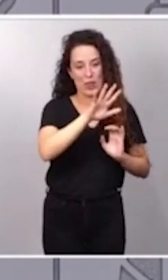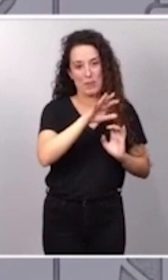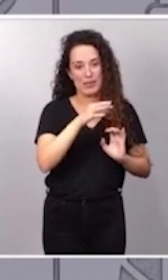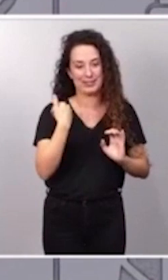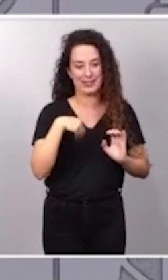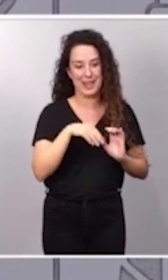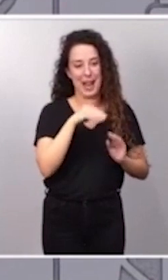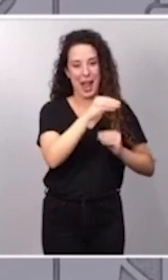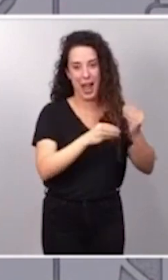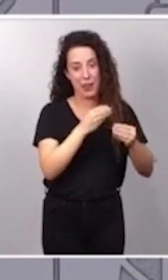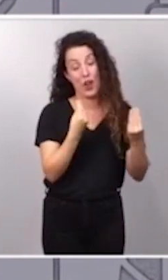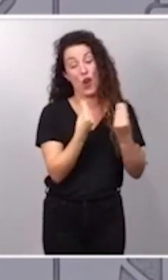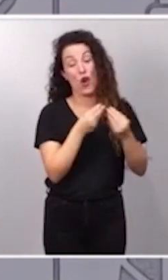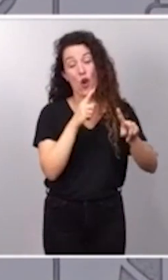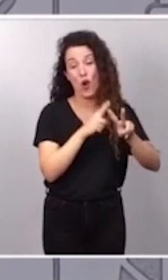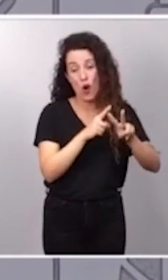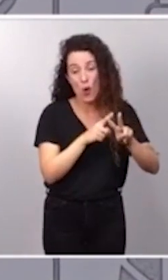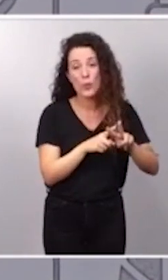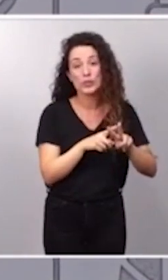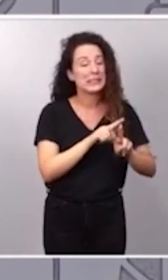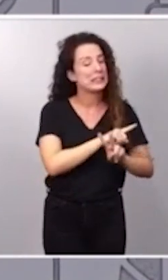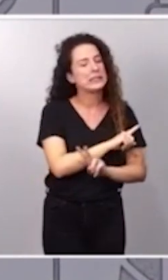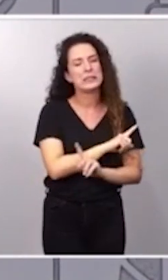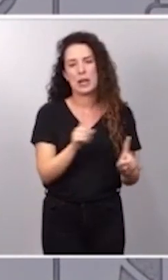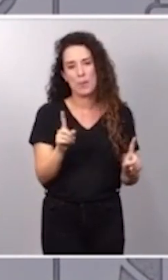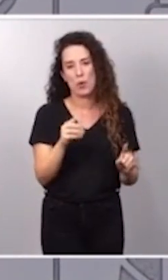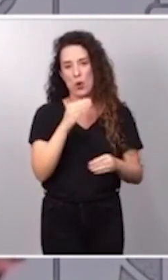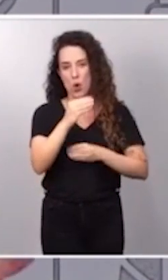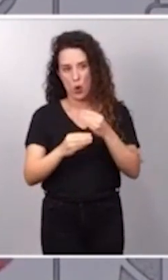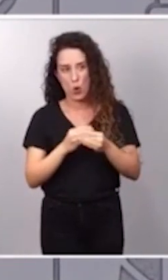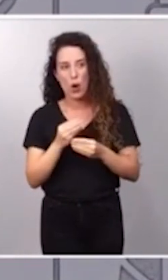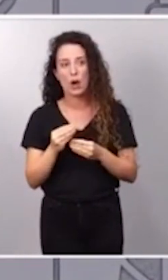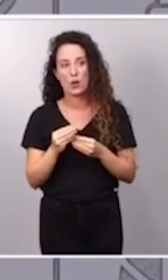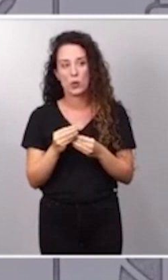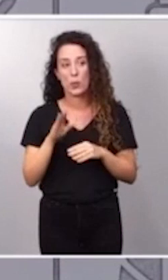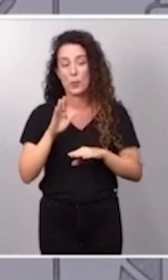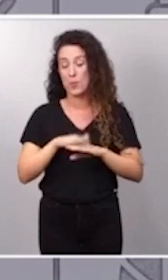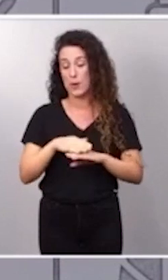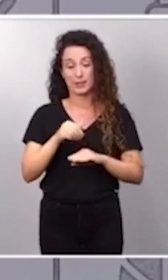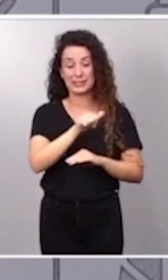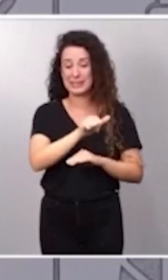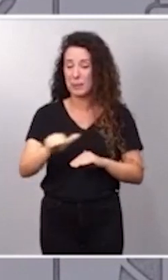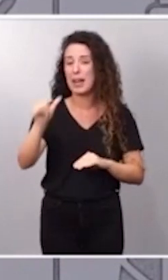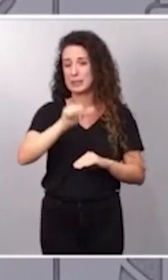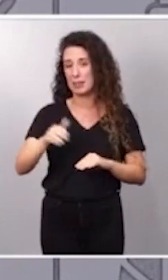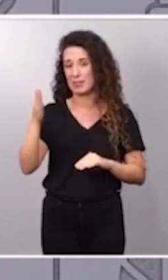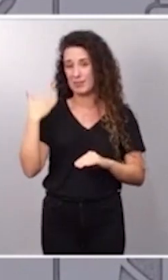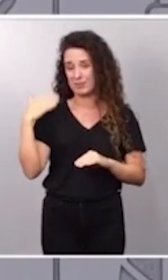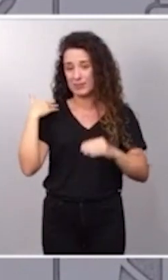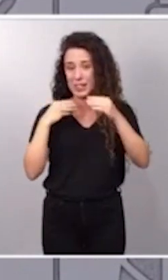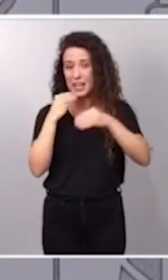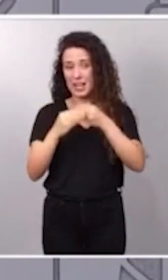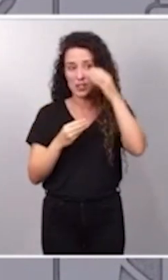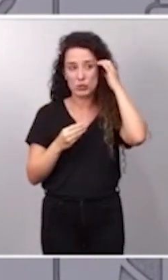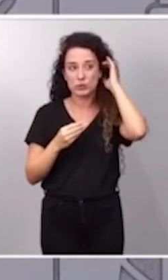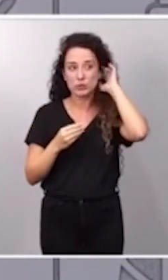el Partido Popular del señor Feijó. Tampoco voy a hacerlo para lo que han hecho ellos durante estas últimas semanas y es apelar a